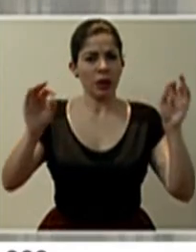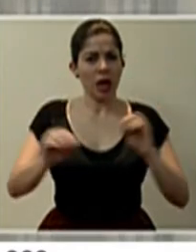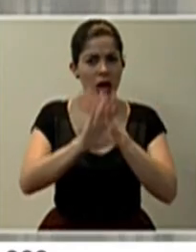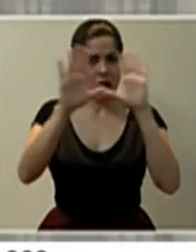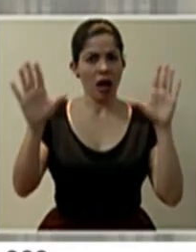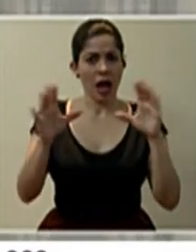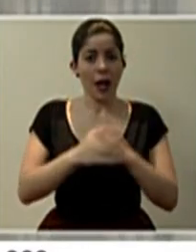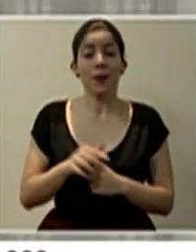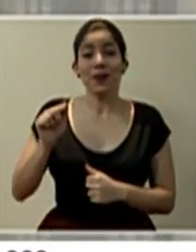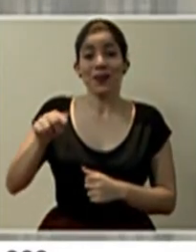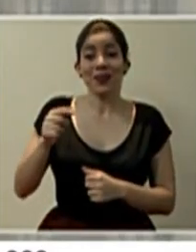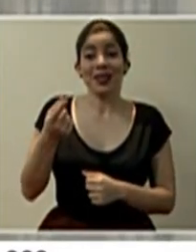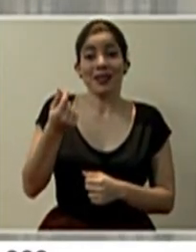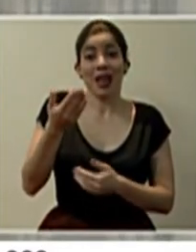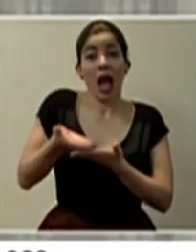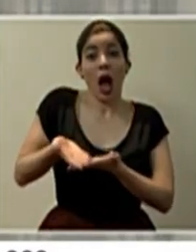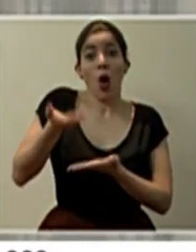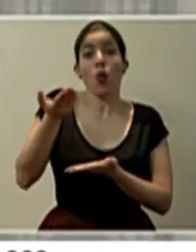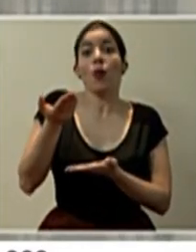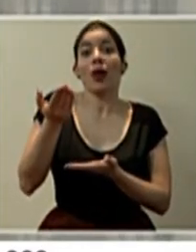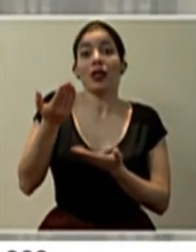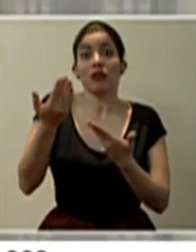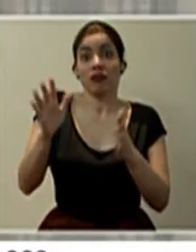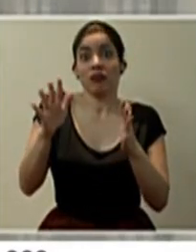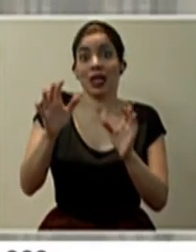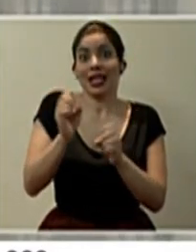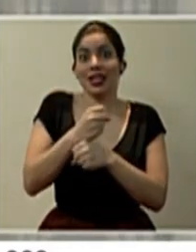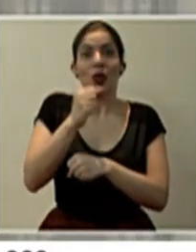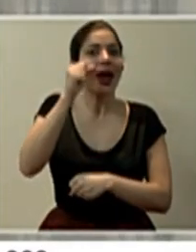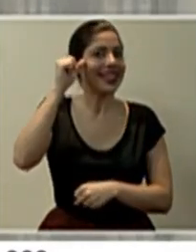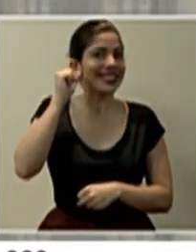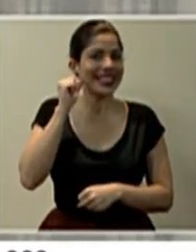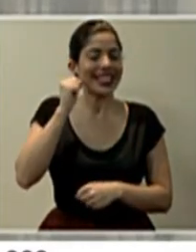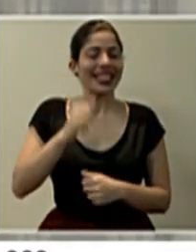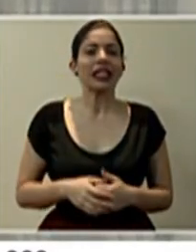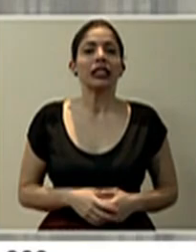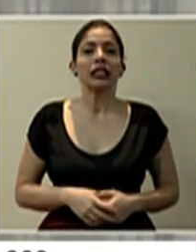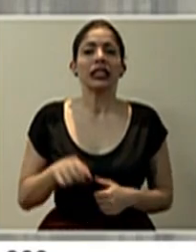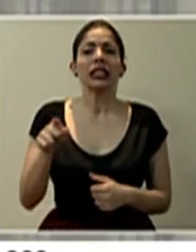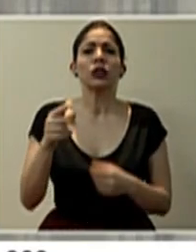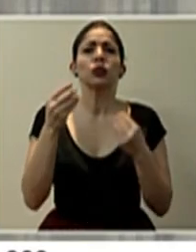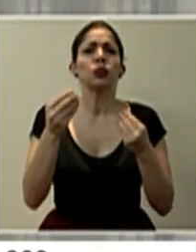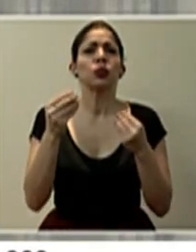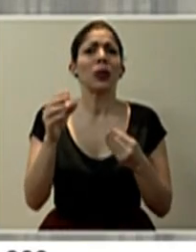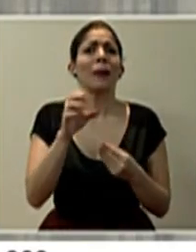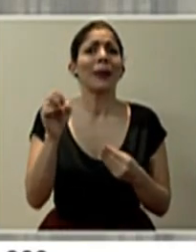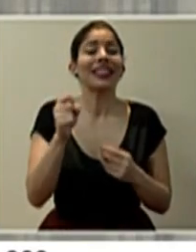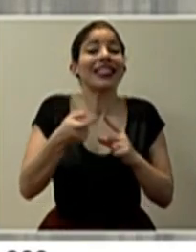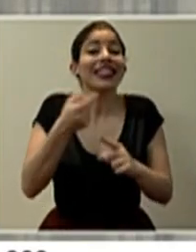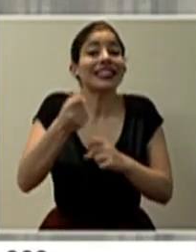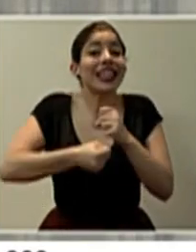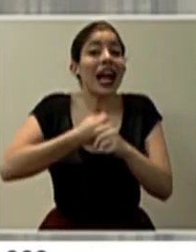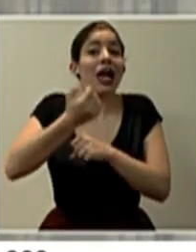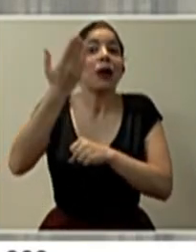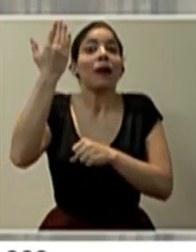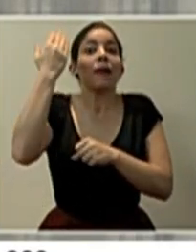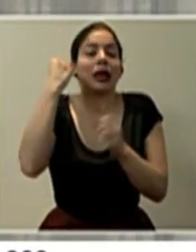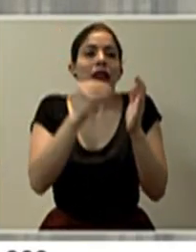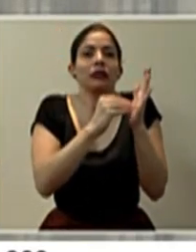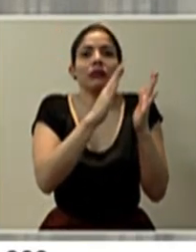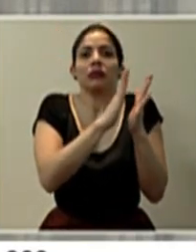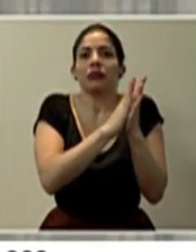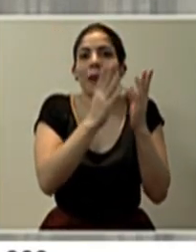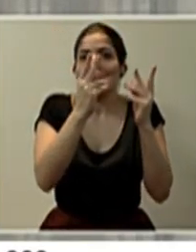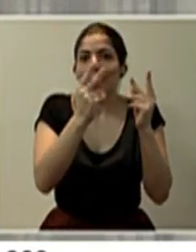Este aumento que se materializó ayer tiene muchos meses desde el año pasado, presupuestado en el año